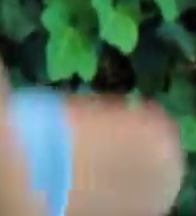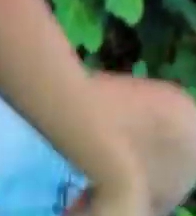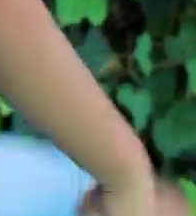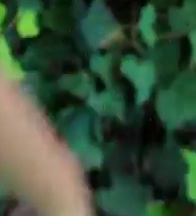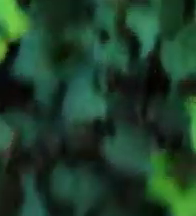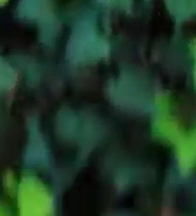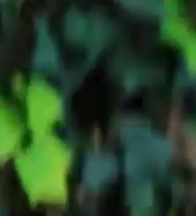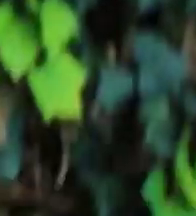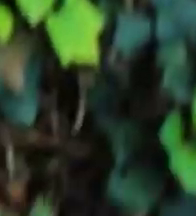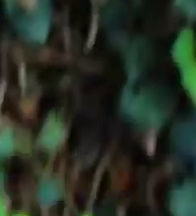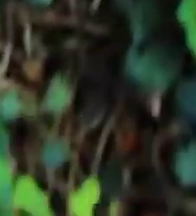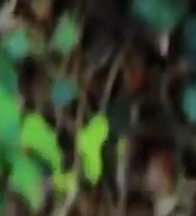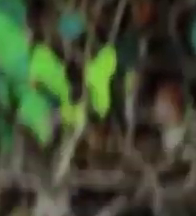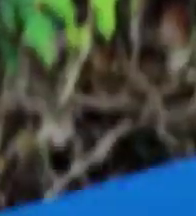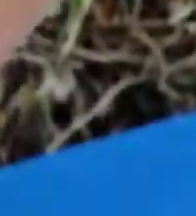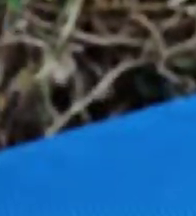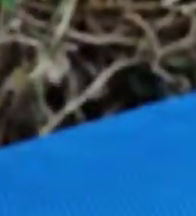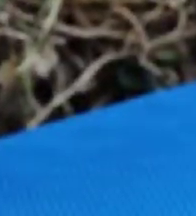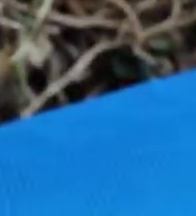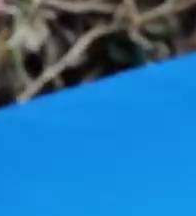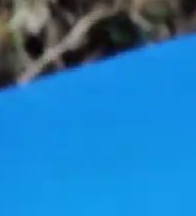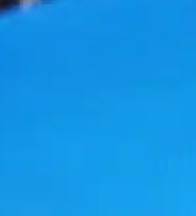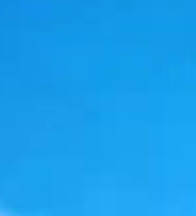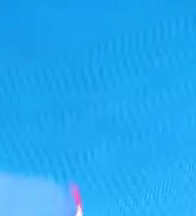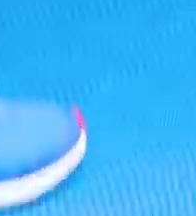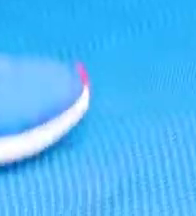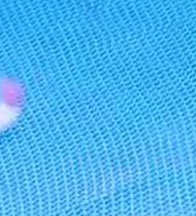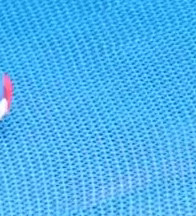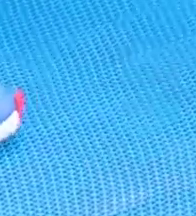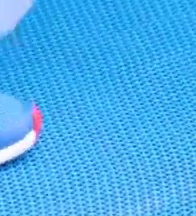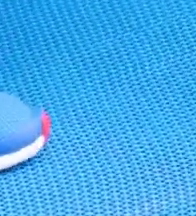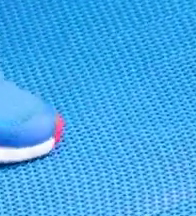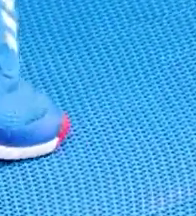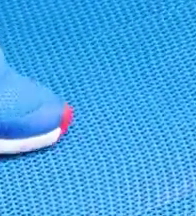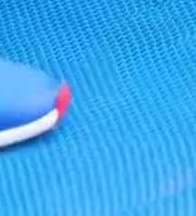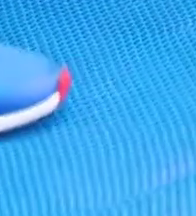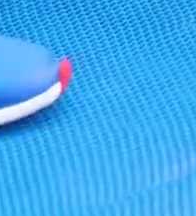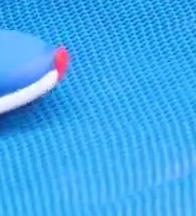mano del mismo pie. Bien. Bien.